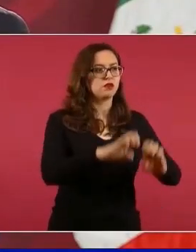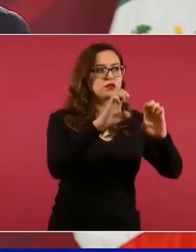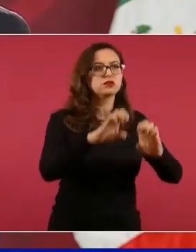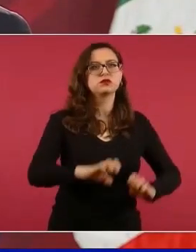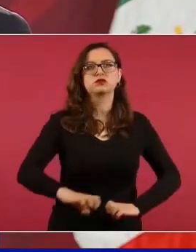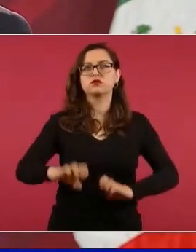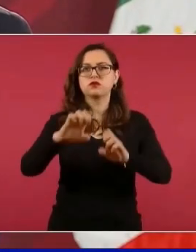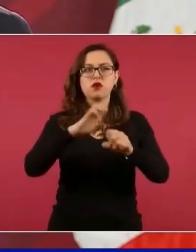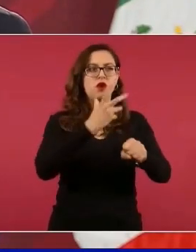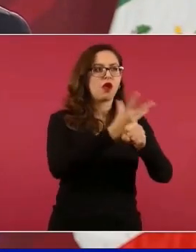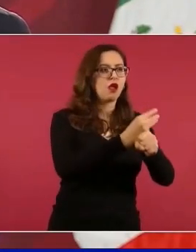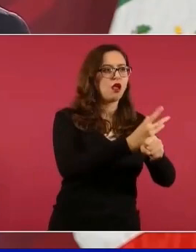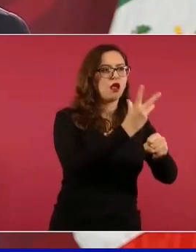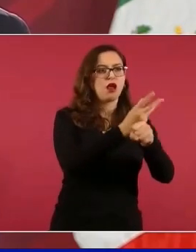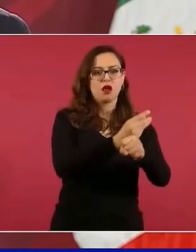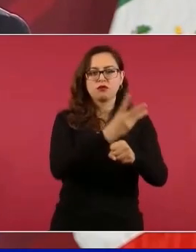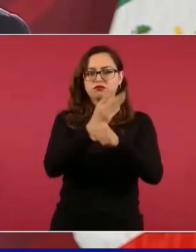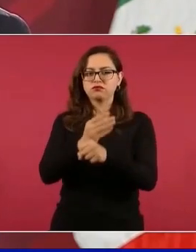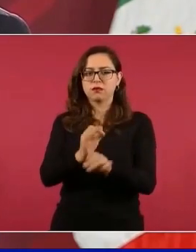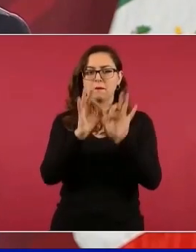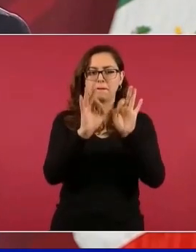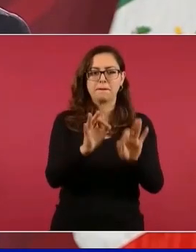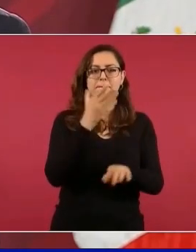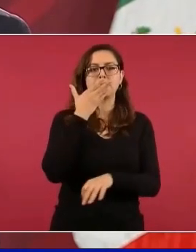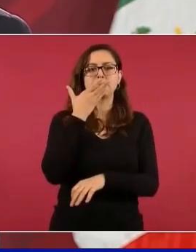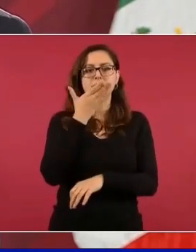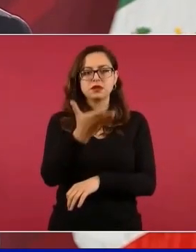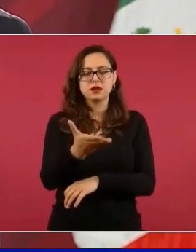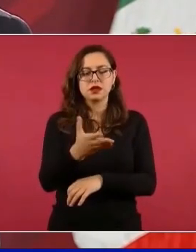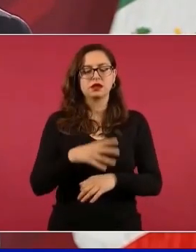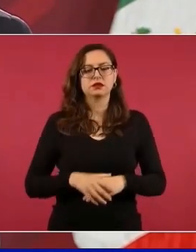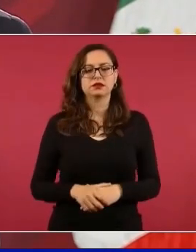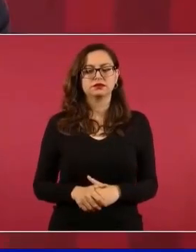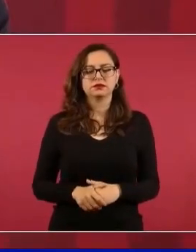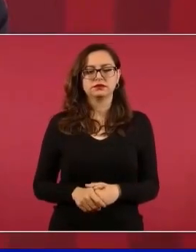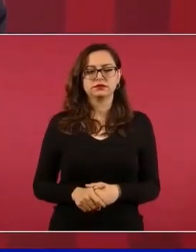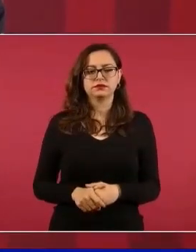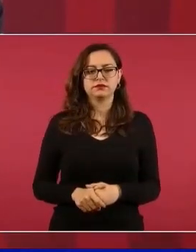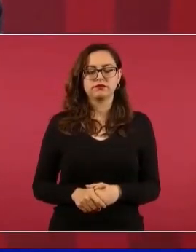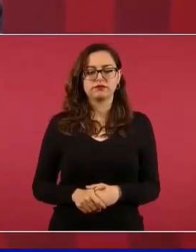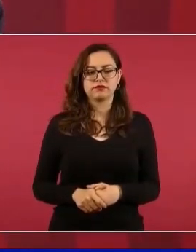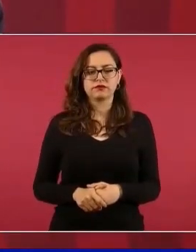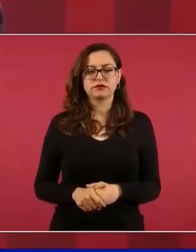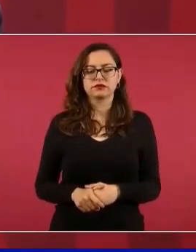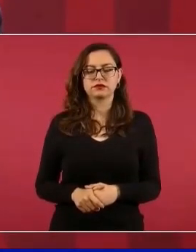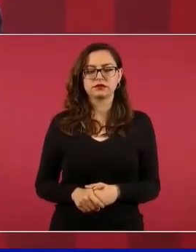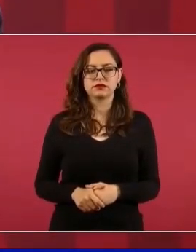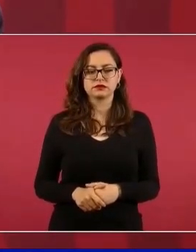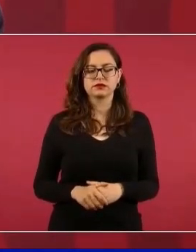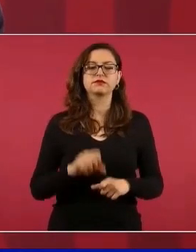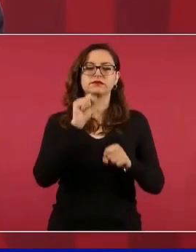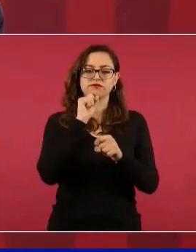la seguridad,